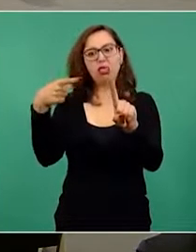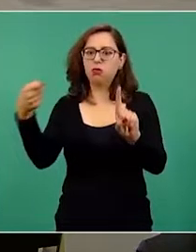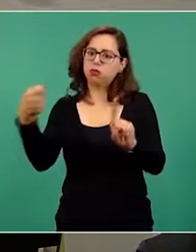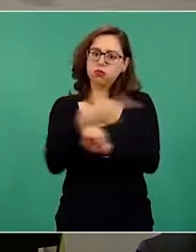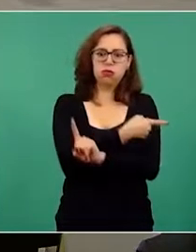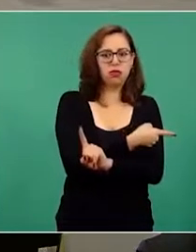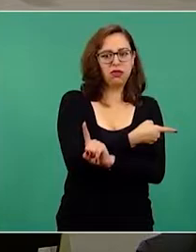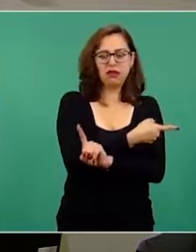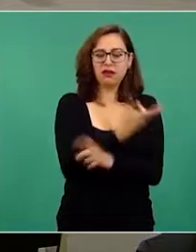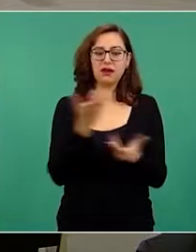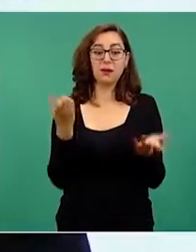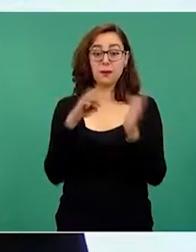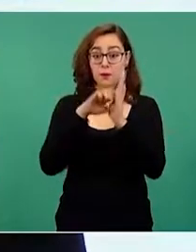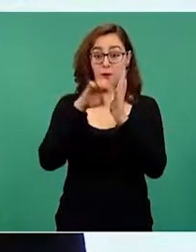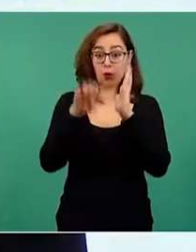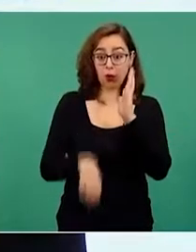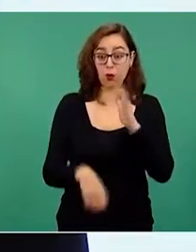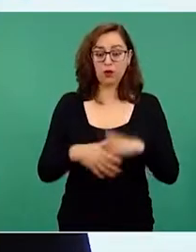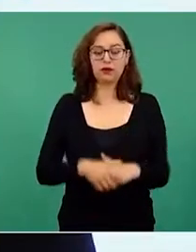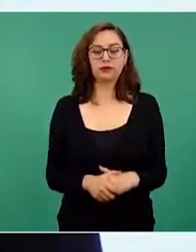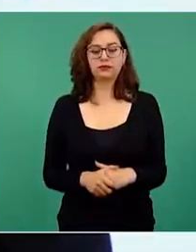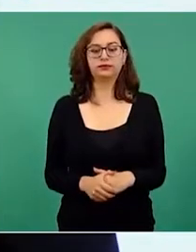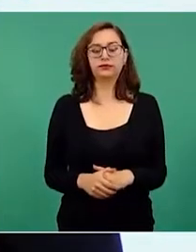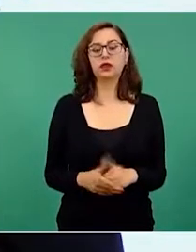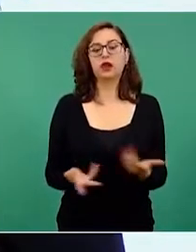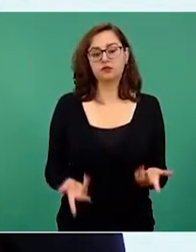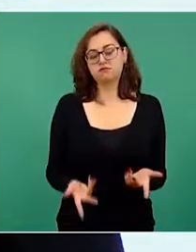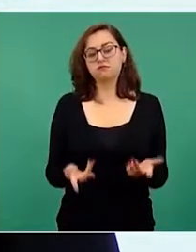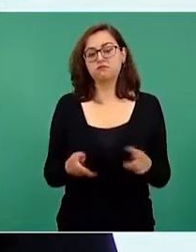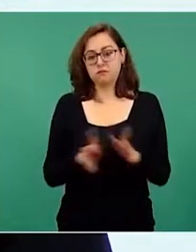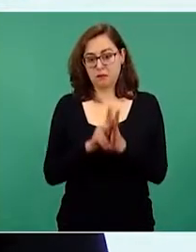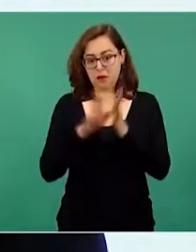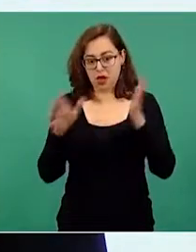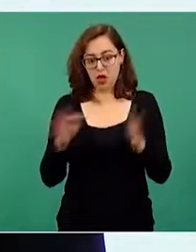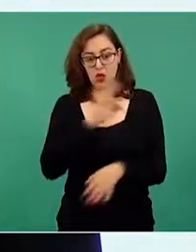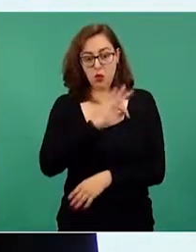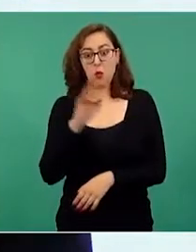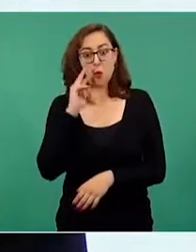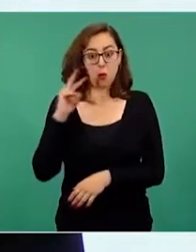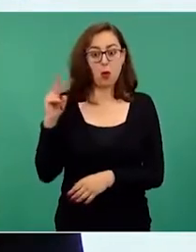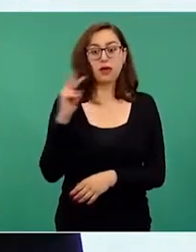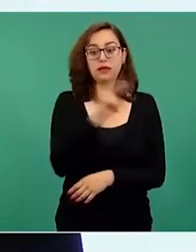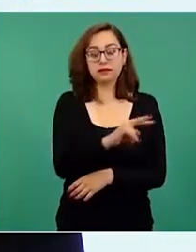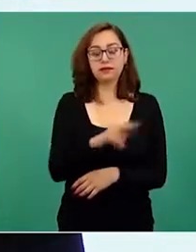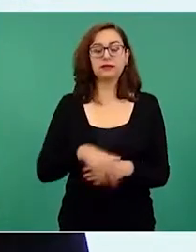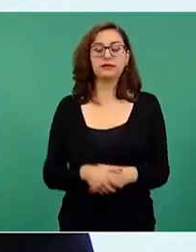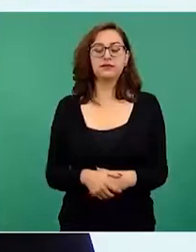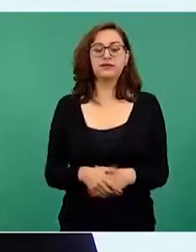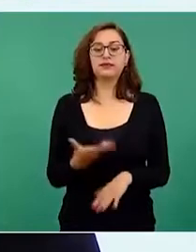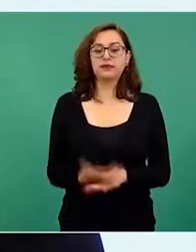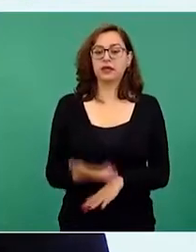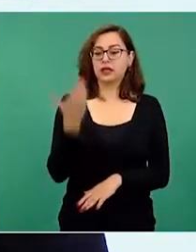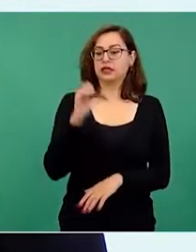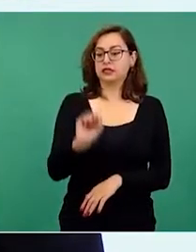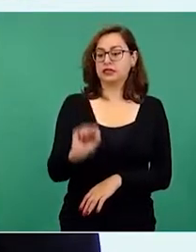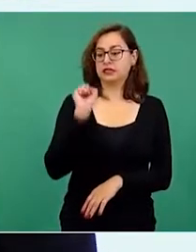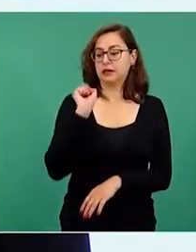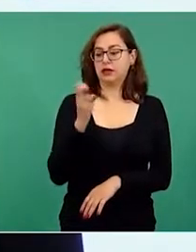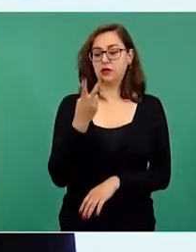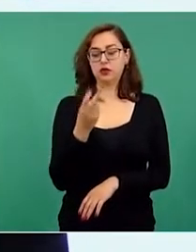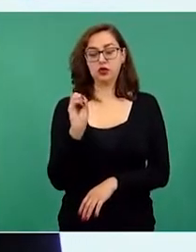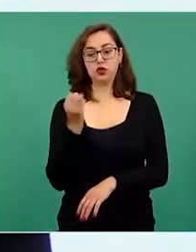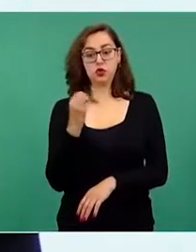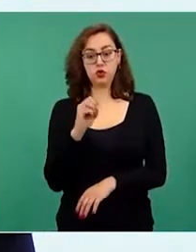Por ejemplo, en la nota de la página 6 de esa edición, que vemos aquí en la pantalla, del pasado sábado 2 de